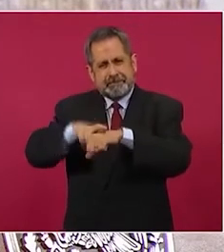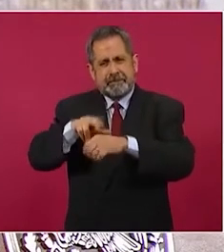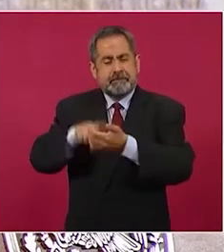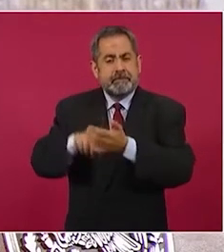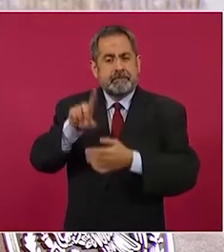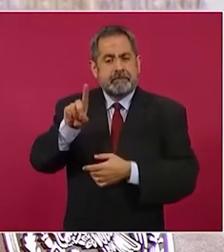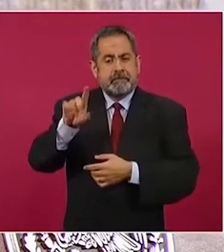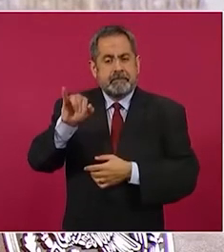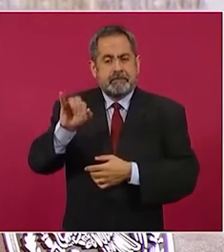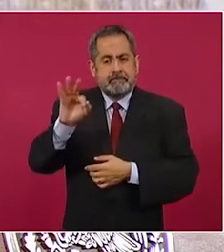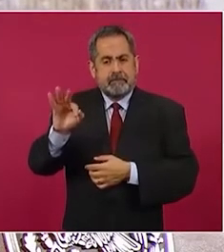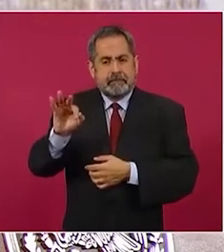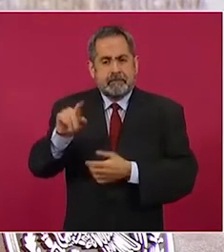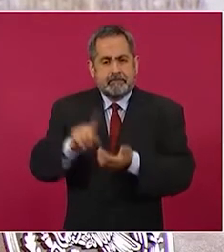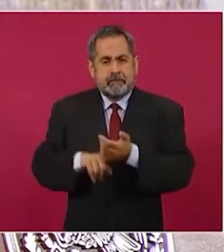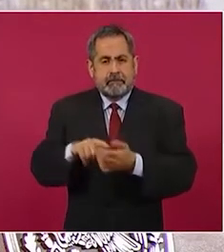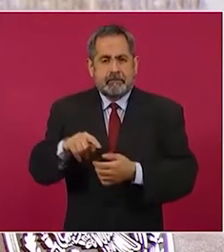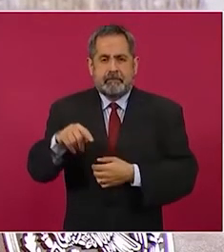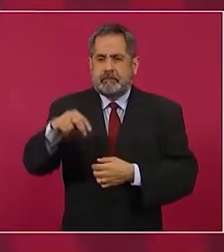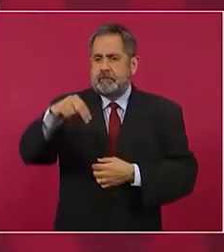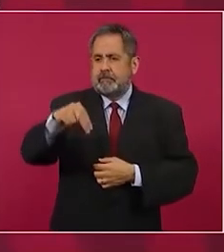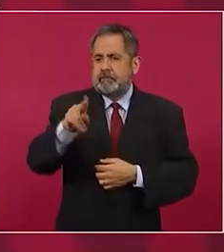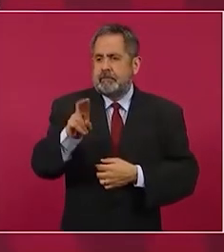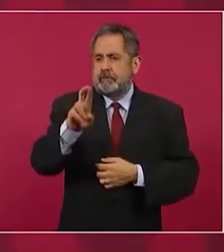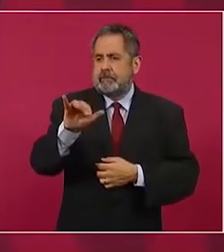Nuria Fernández